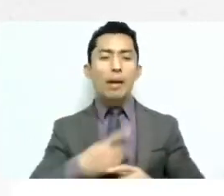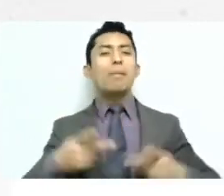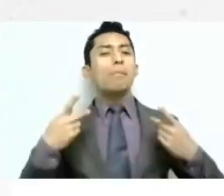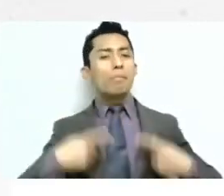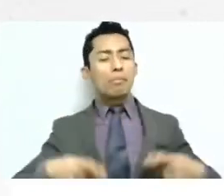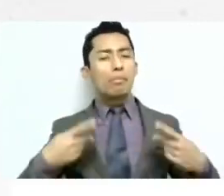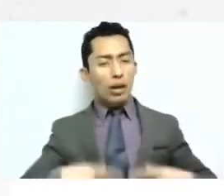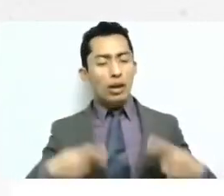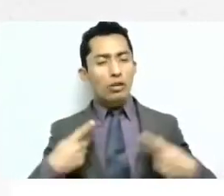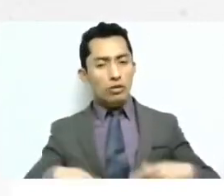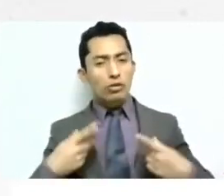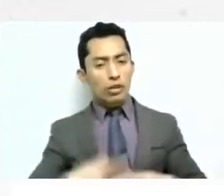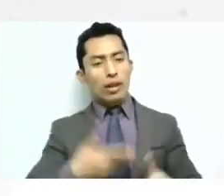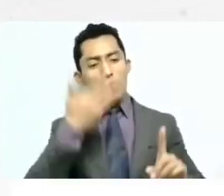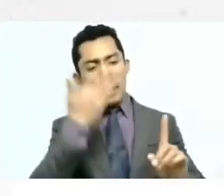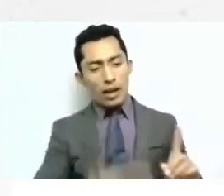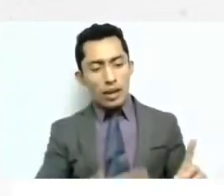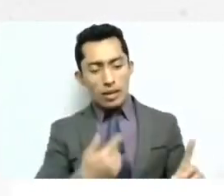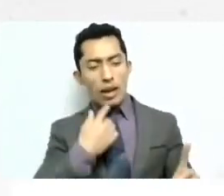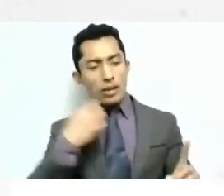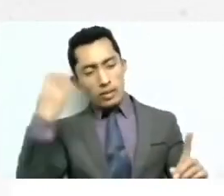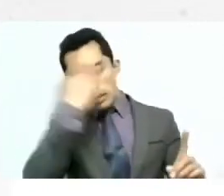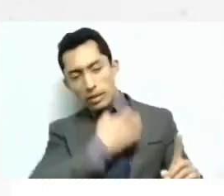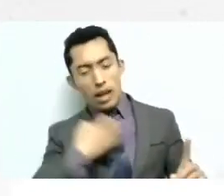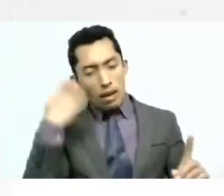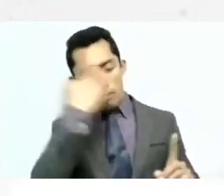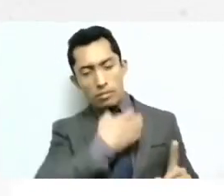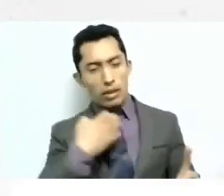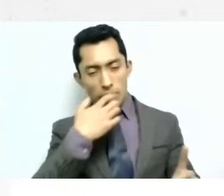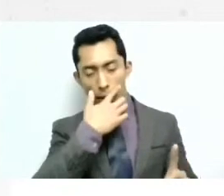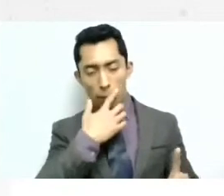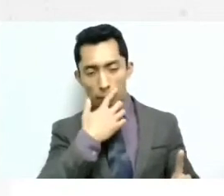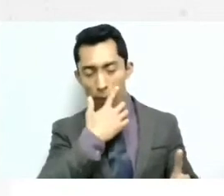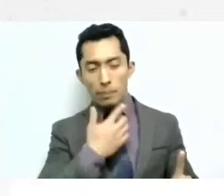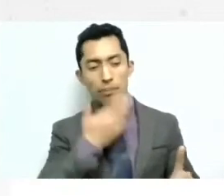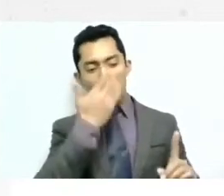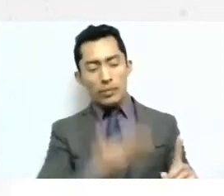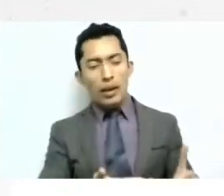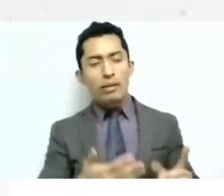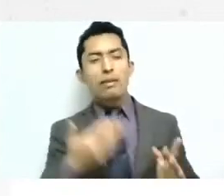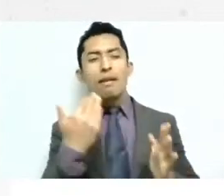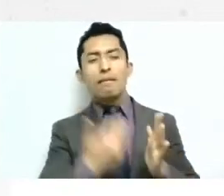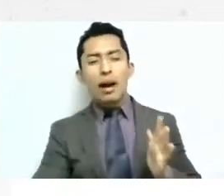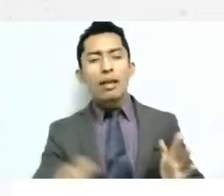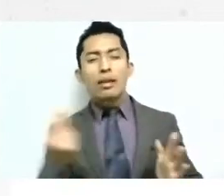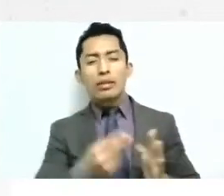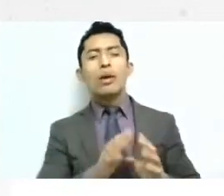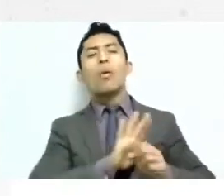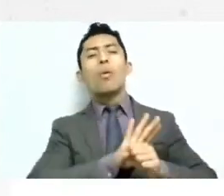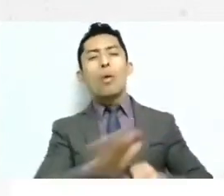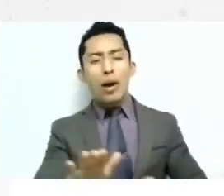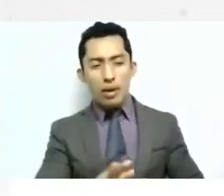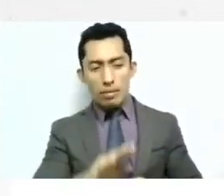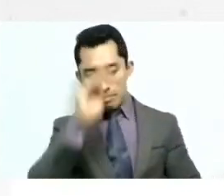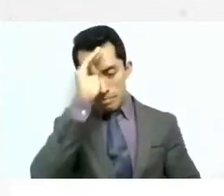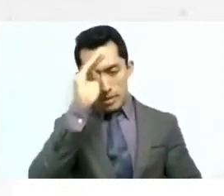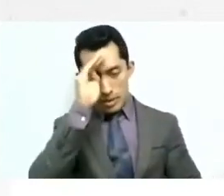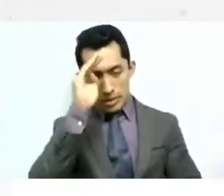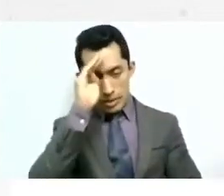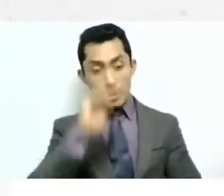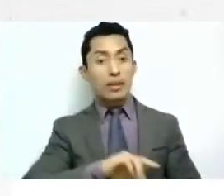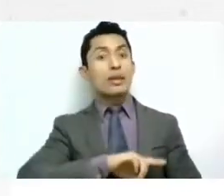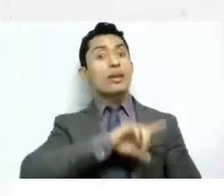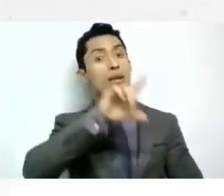en qué es lo que en verdad necesita la persona y de ahí ya